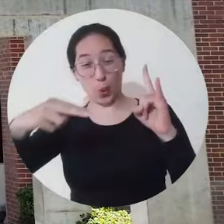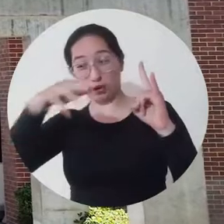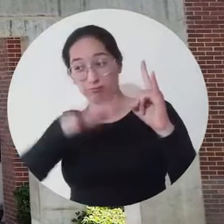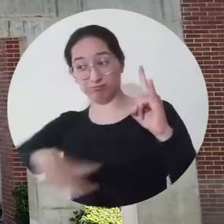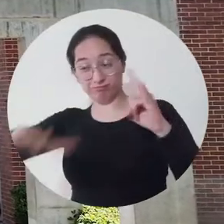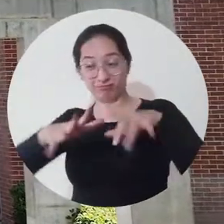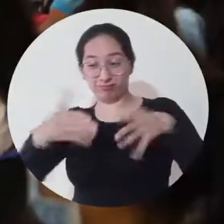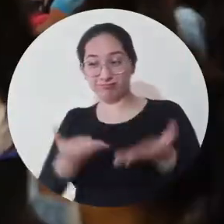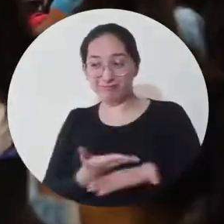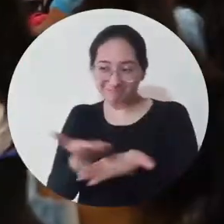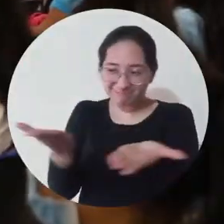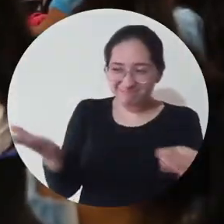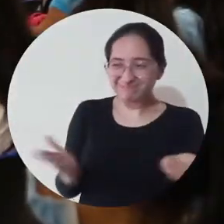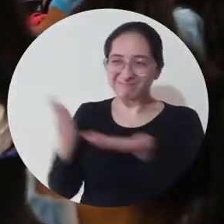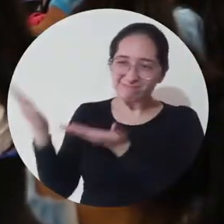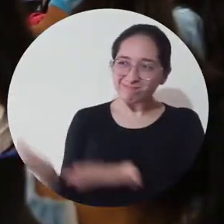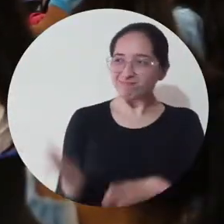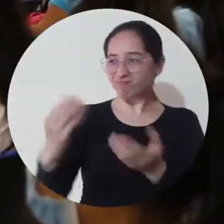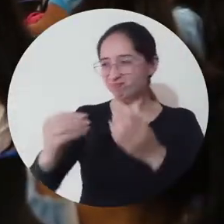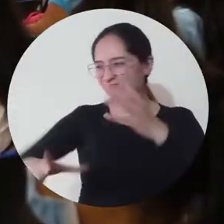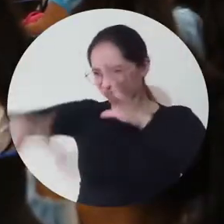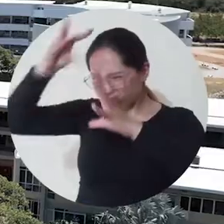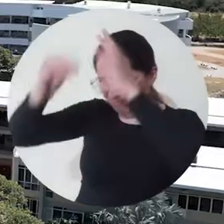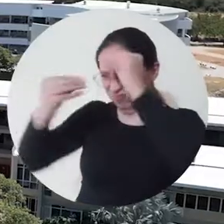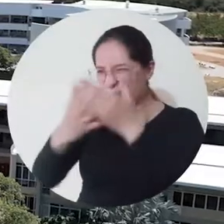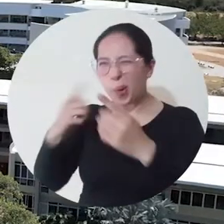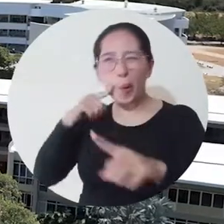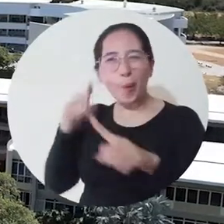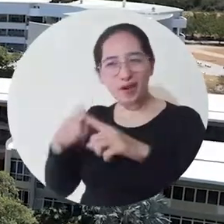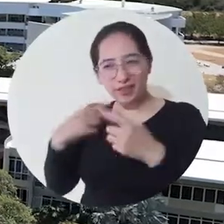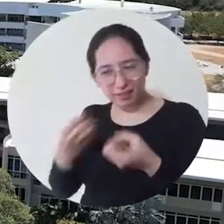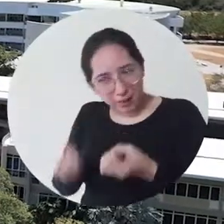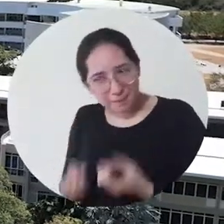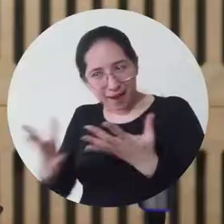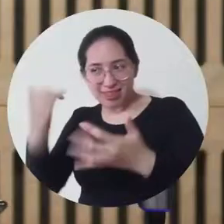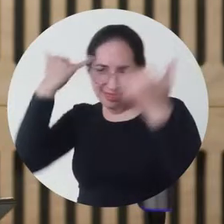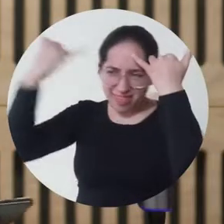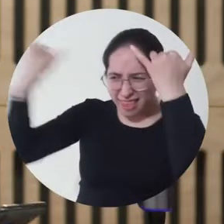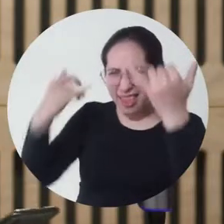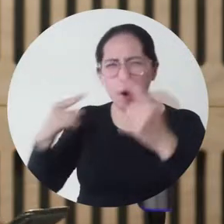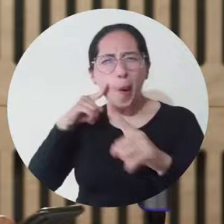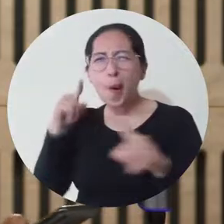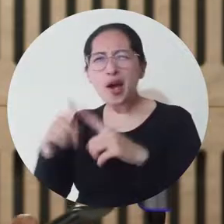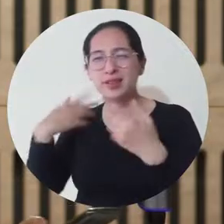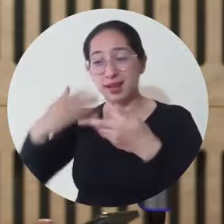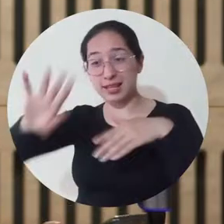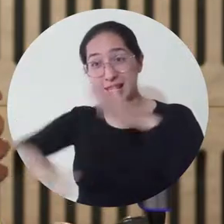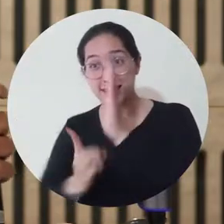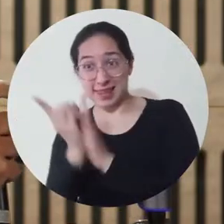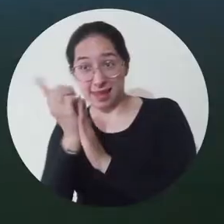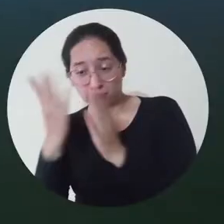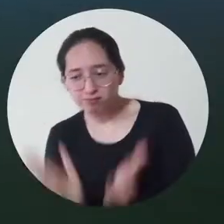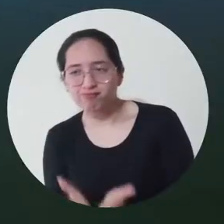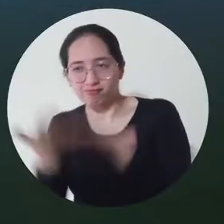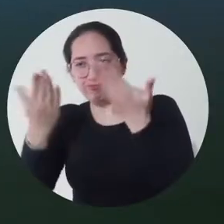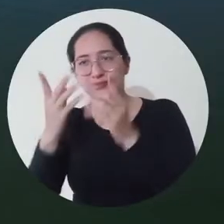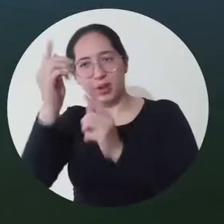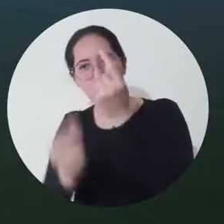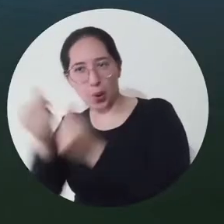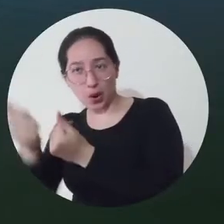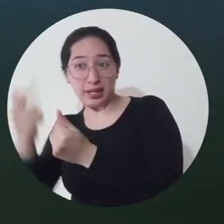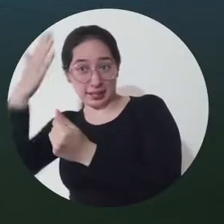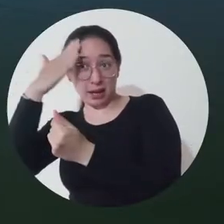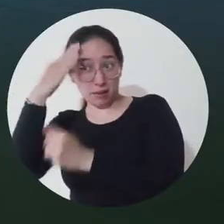convierte en escenario de conocimiento y articulación de diversos actores del territorio, en aras de propiciar ideas que impulsen el desarrollo de la